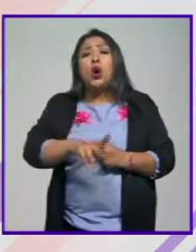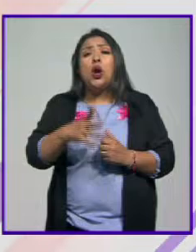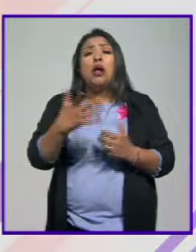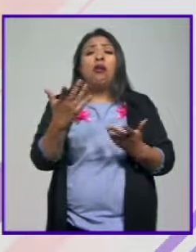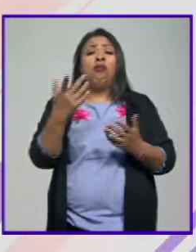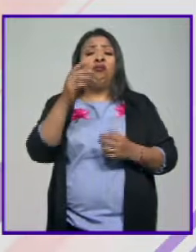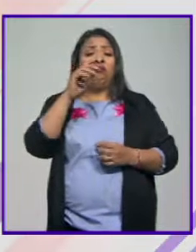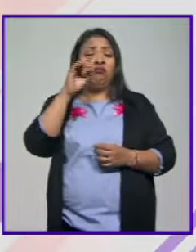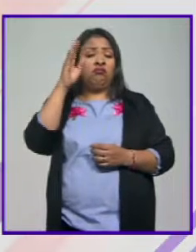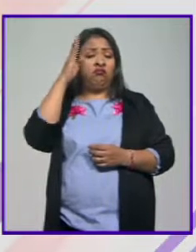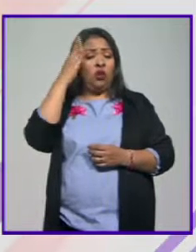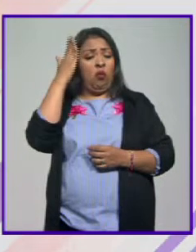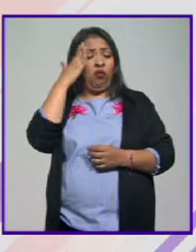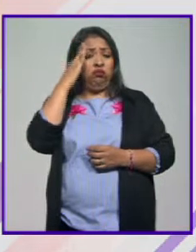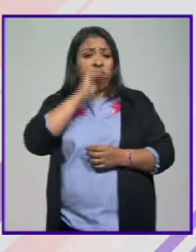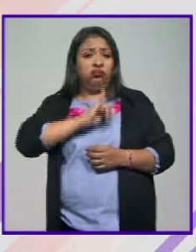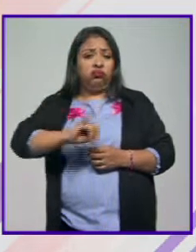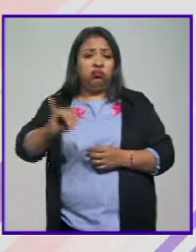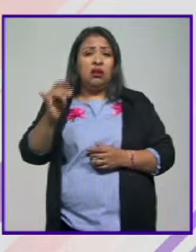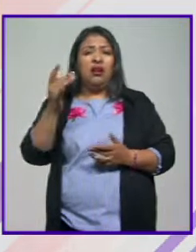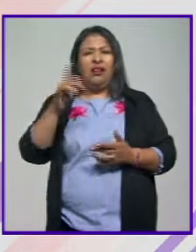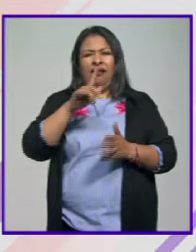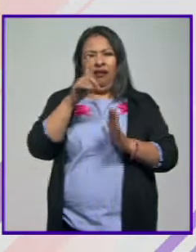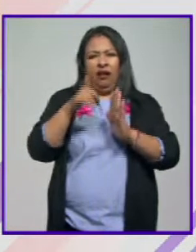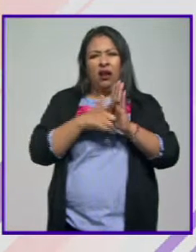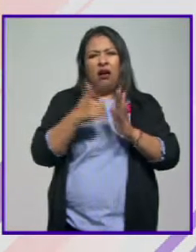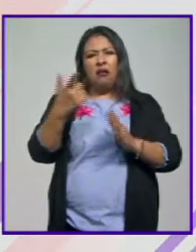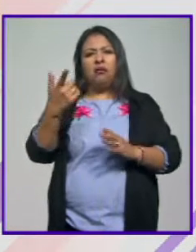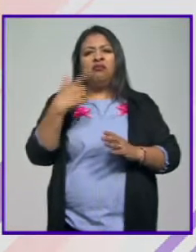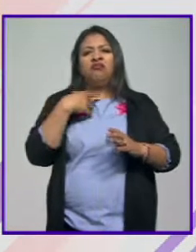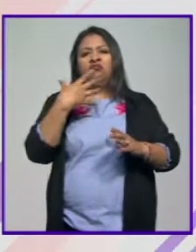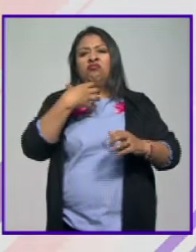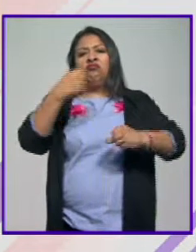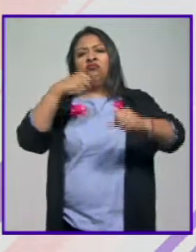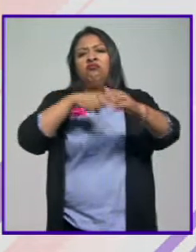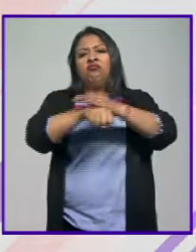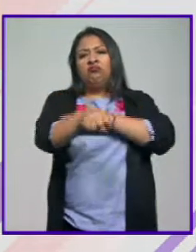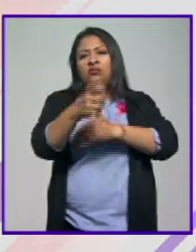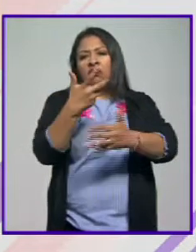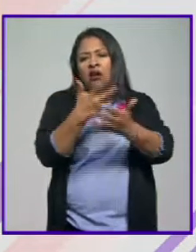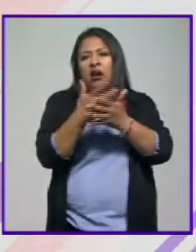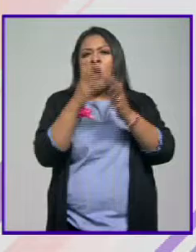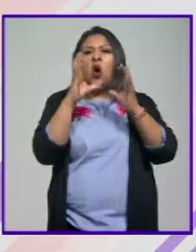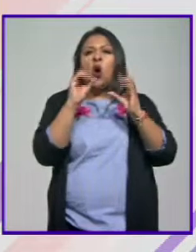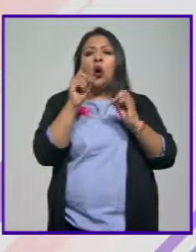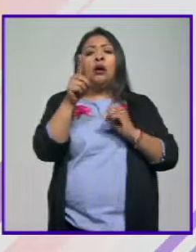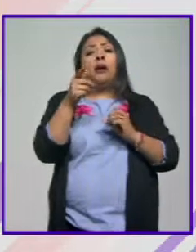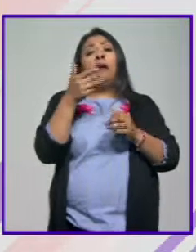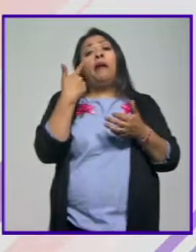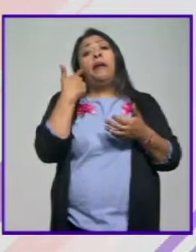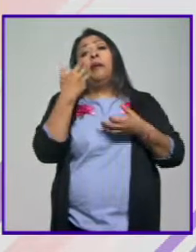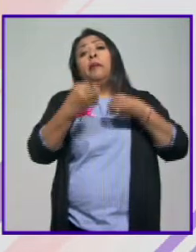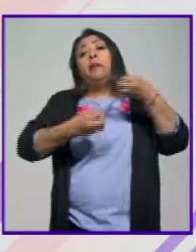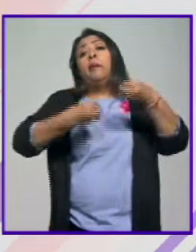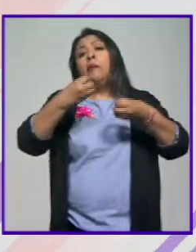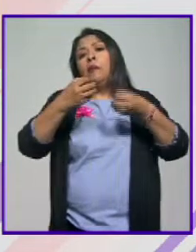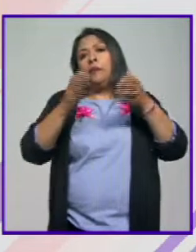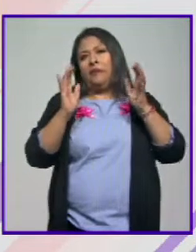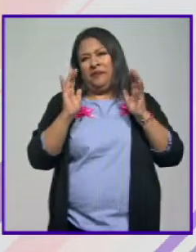autoridad y ya sea que la meta a cárcel o la haga sujeto de un proceso legal.